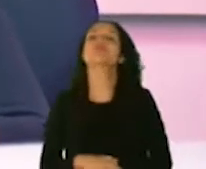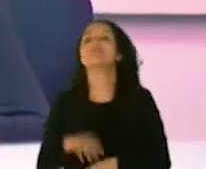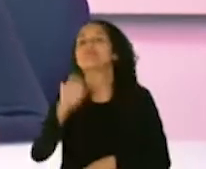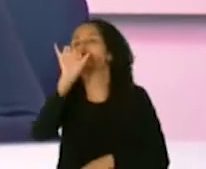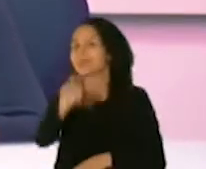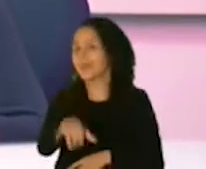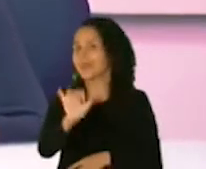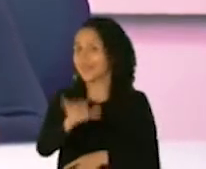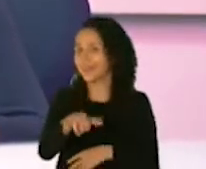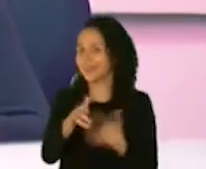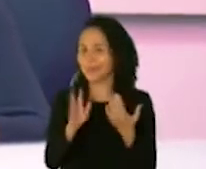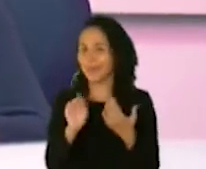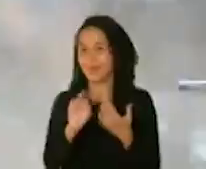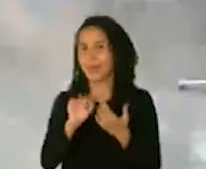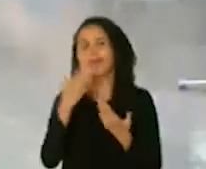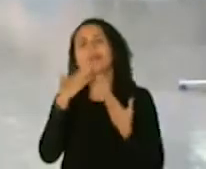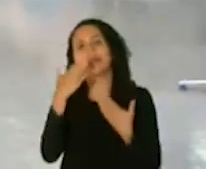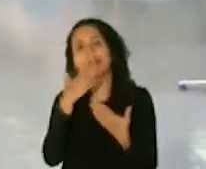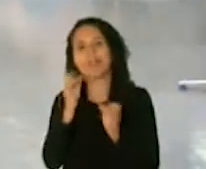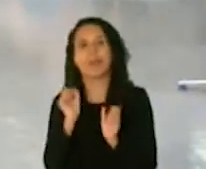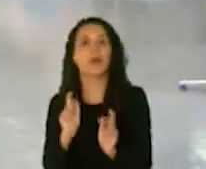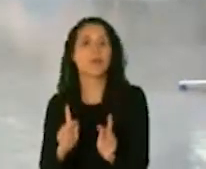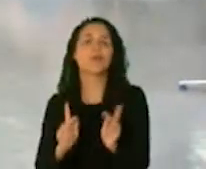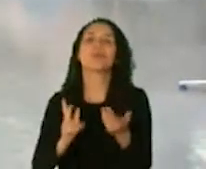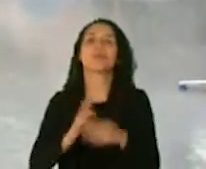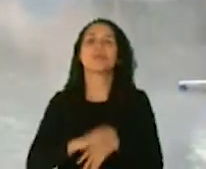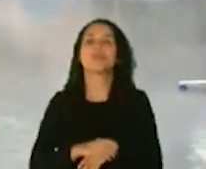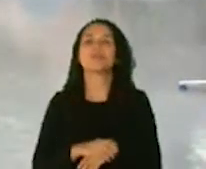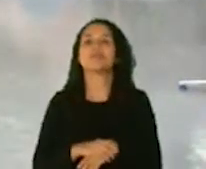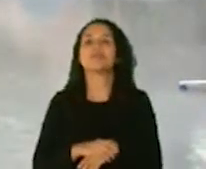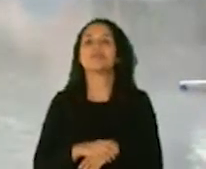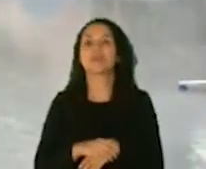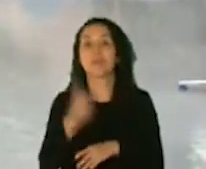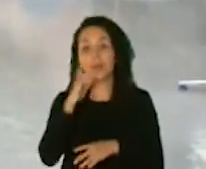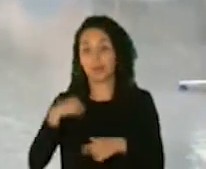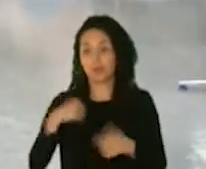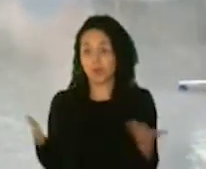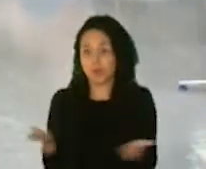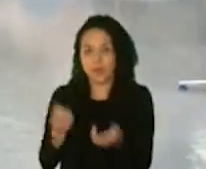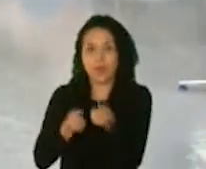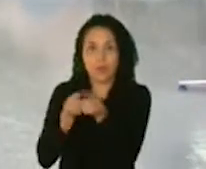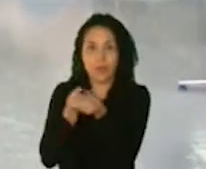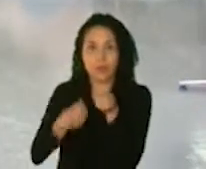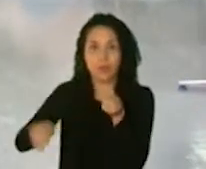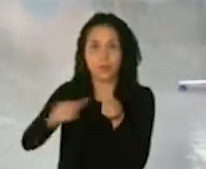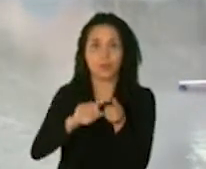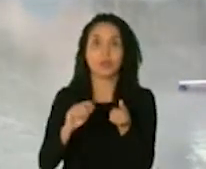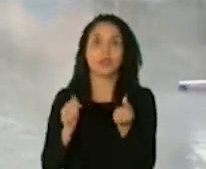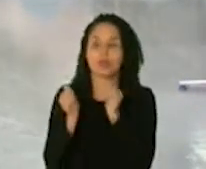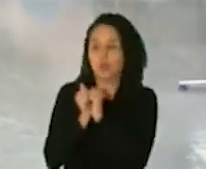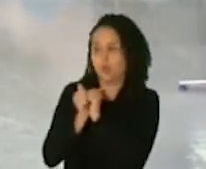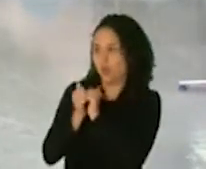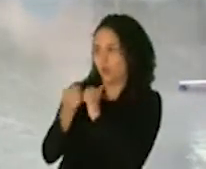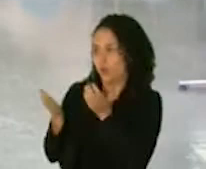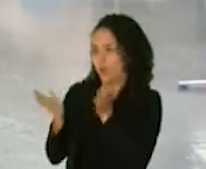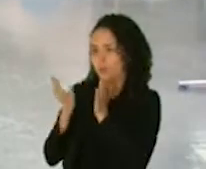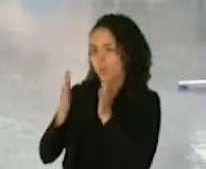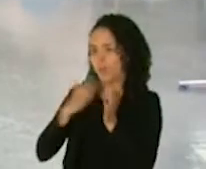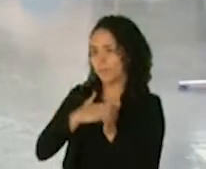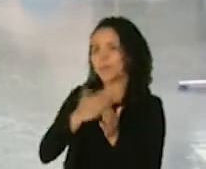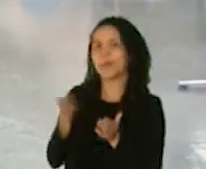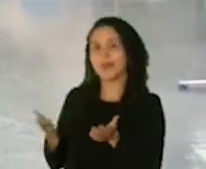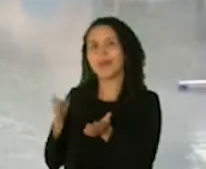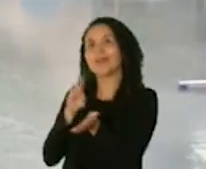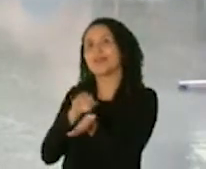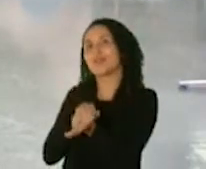Asimismo es, Mayra, y gracias por la oportunidad también a ustedes de nosotros poder estar aquí apoyándolos. Y hoy me acompaña nada más y nada menos que la